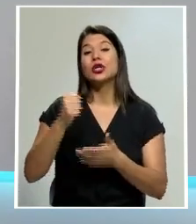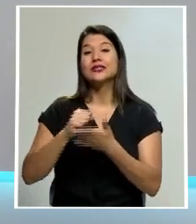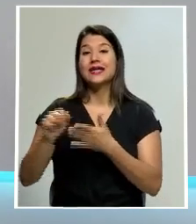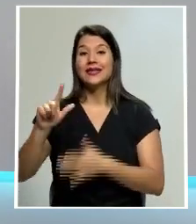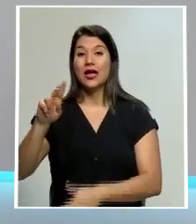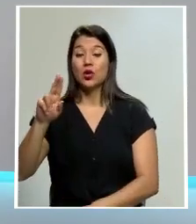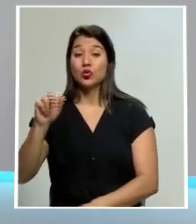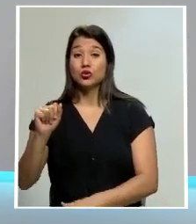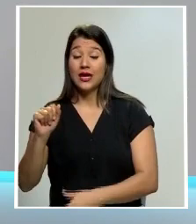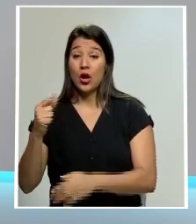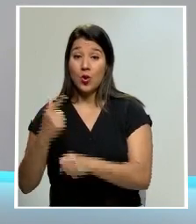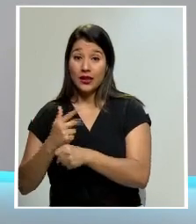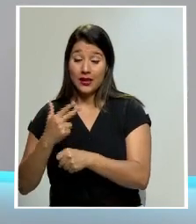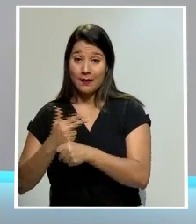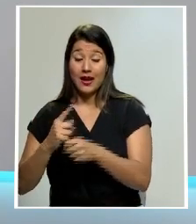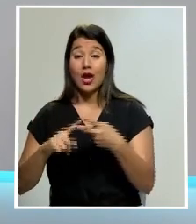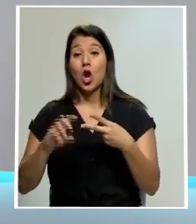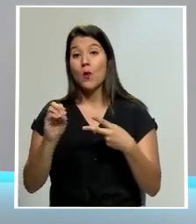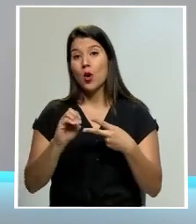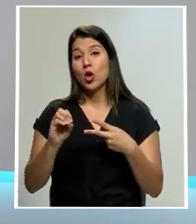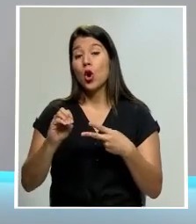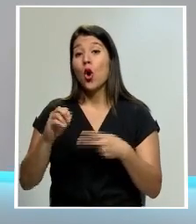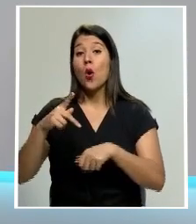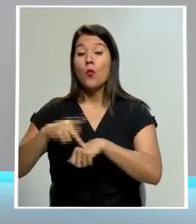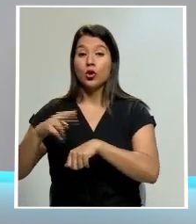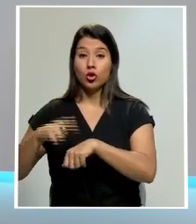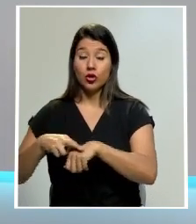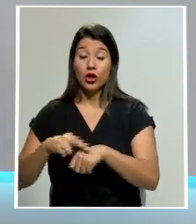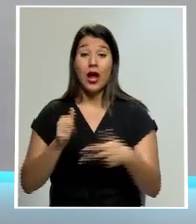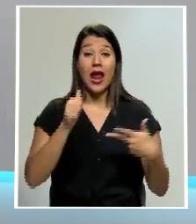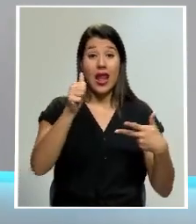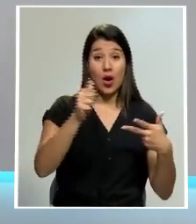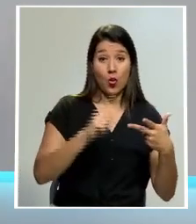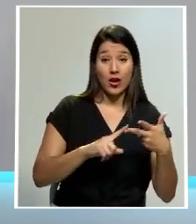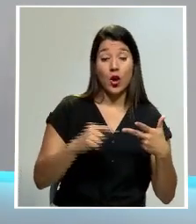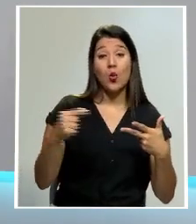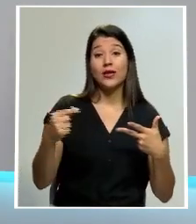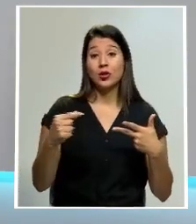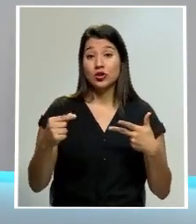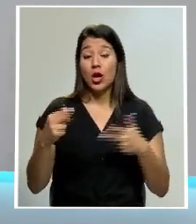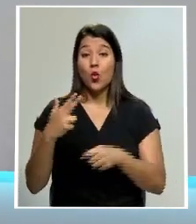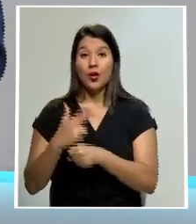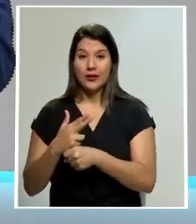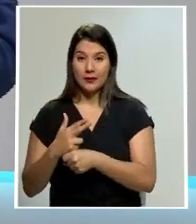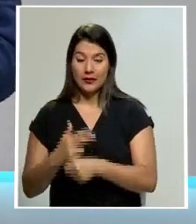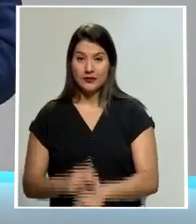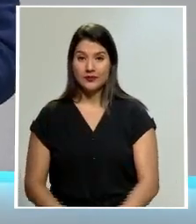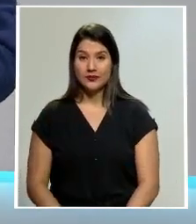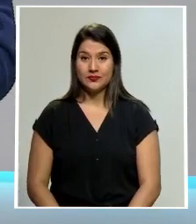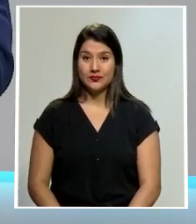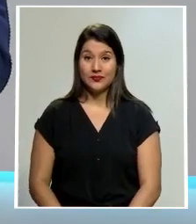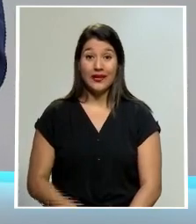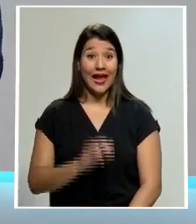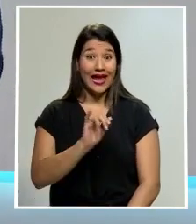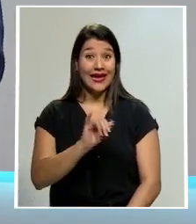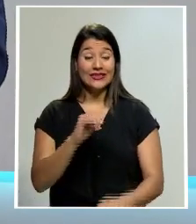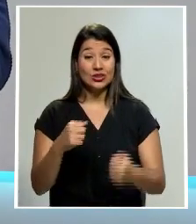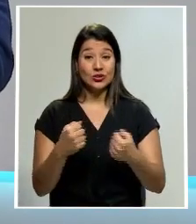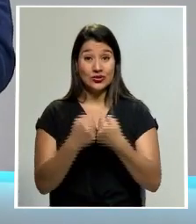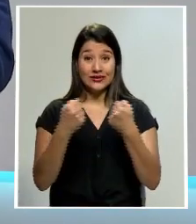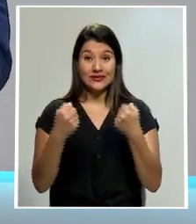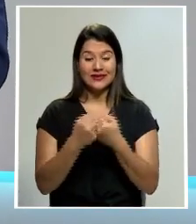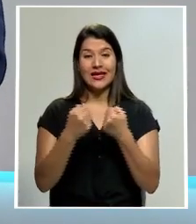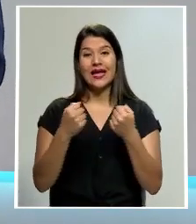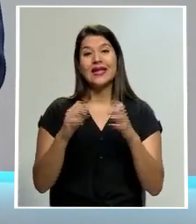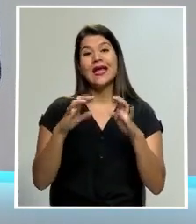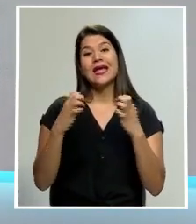el Metropolitan de Puerto Rico y la Liga Deportiva La Juelense contra el Guatatoya de Guatemala. Estos son los rivales de los equipos ticos en